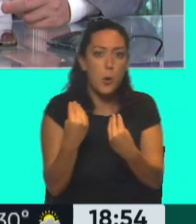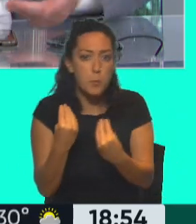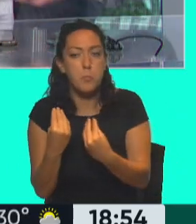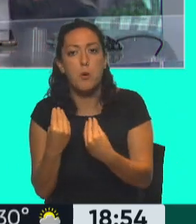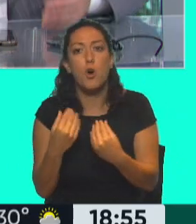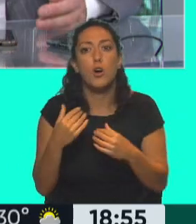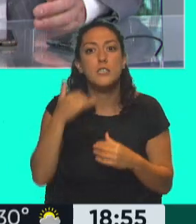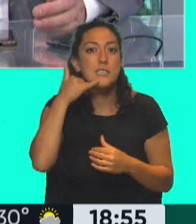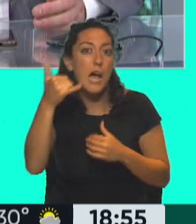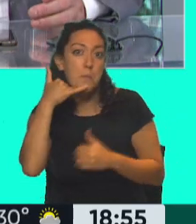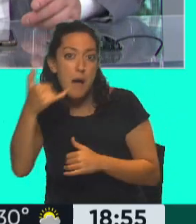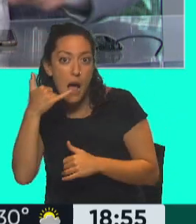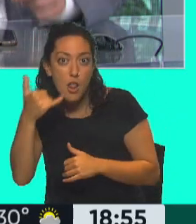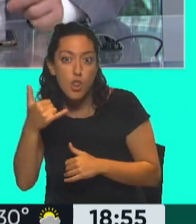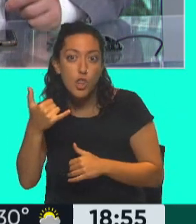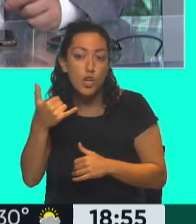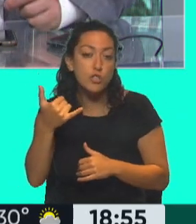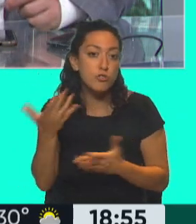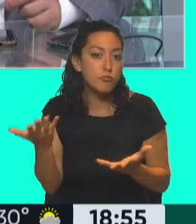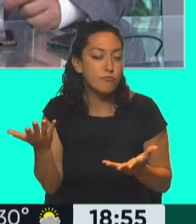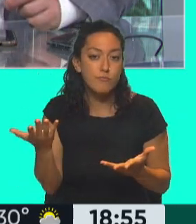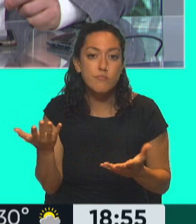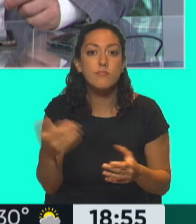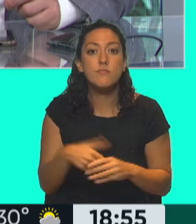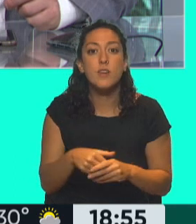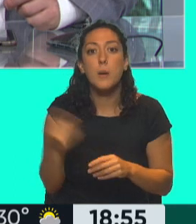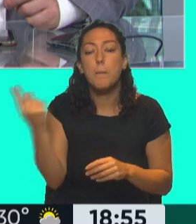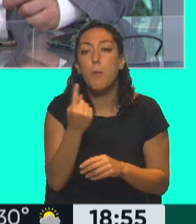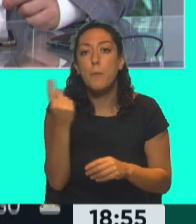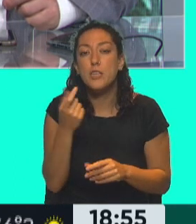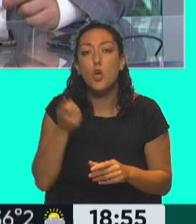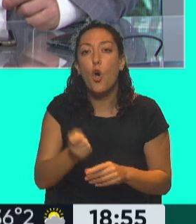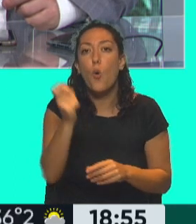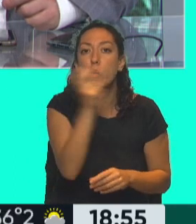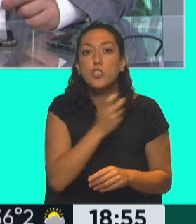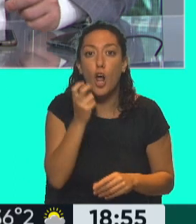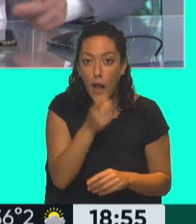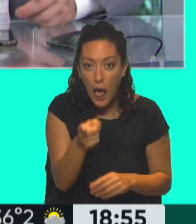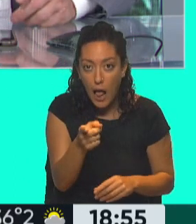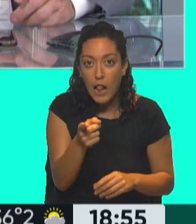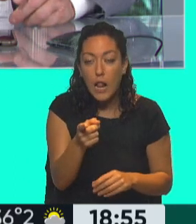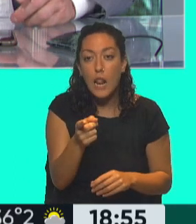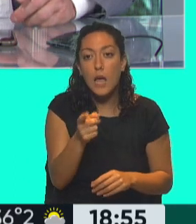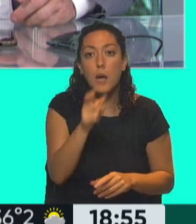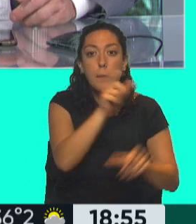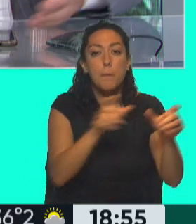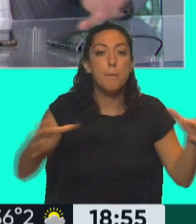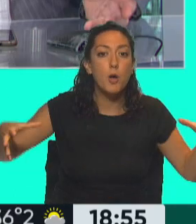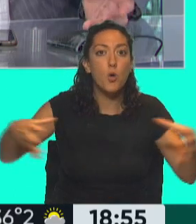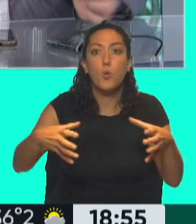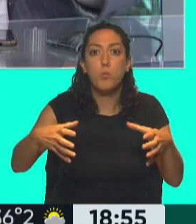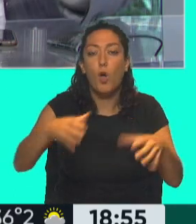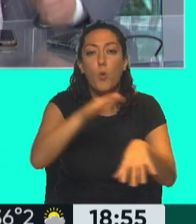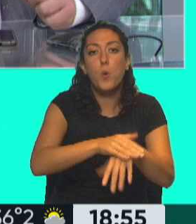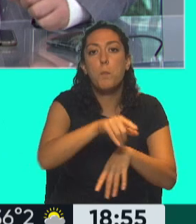llamados telefónicos final de Rigoleto, antes de que se hiciera el juicio oral y público, declararon absueltos a todos y